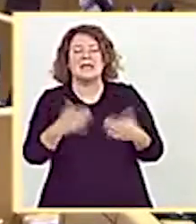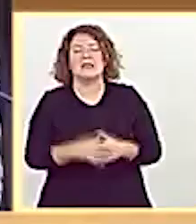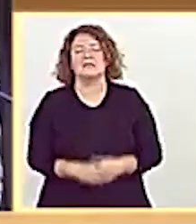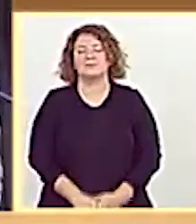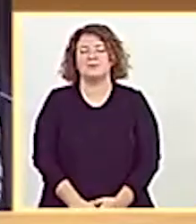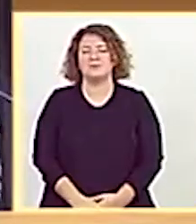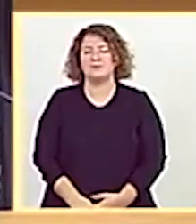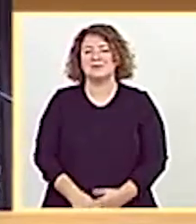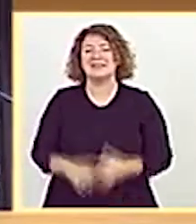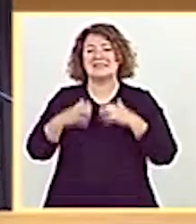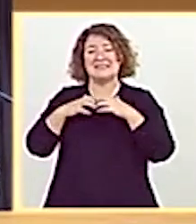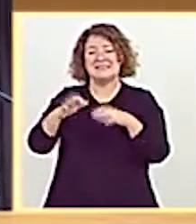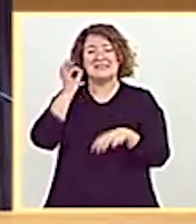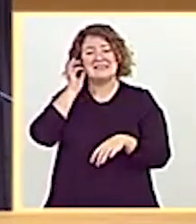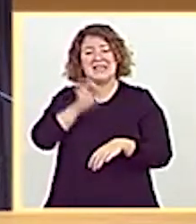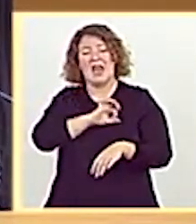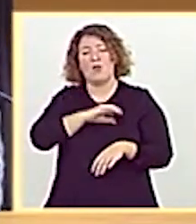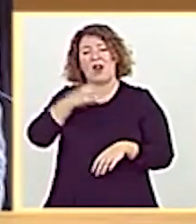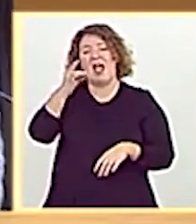Senadora del Brío.